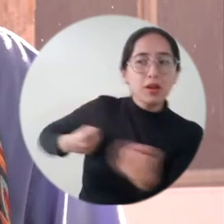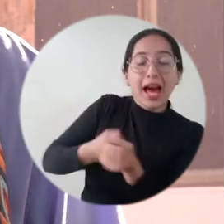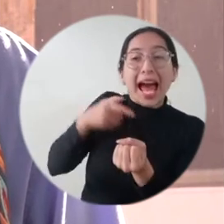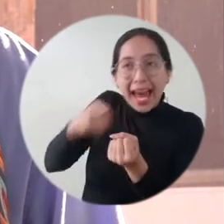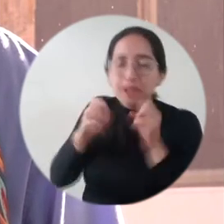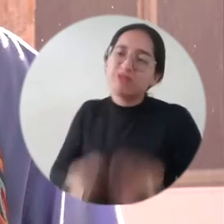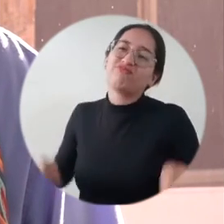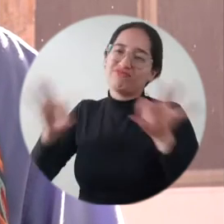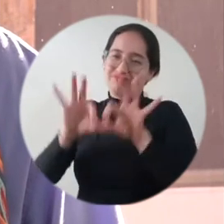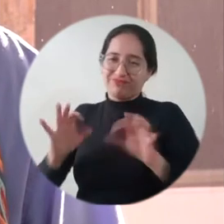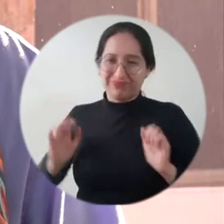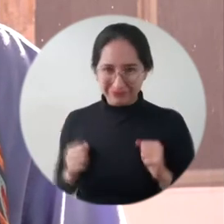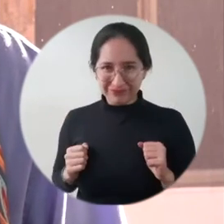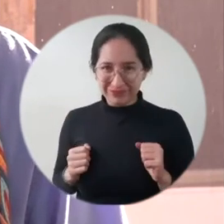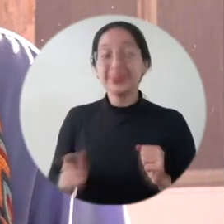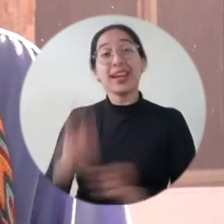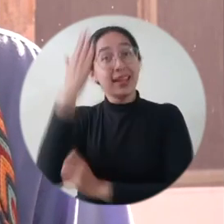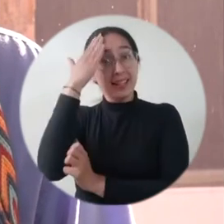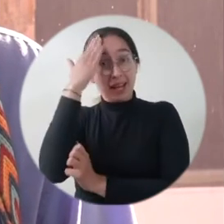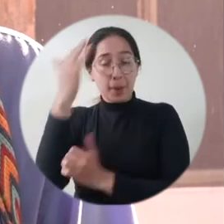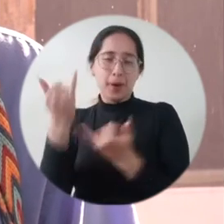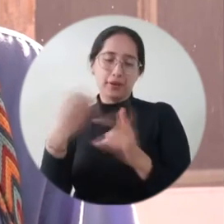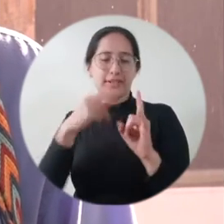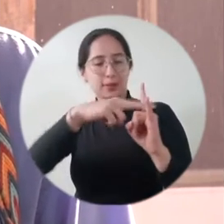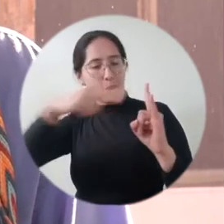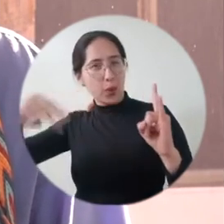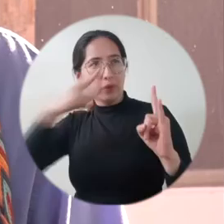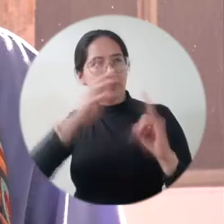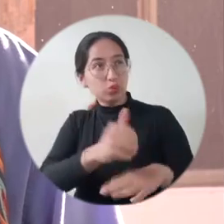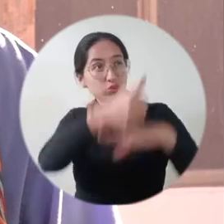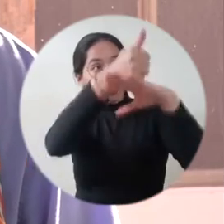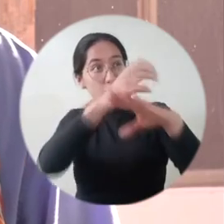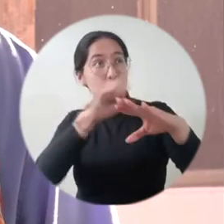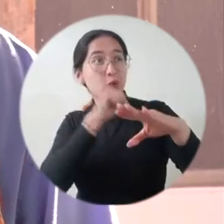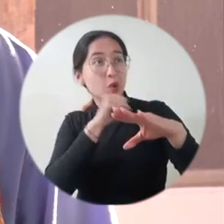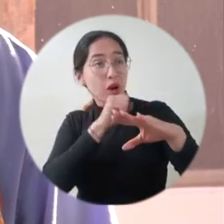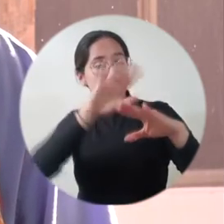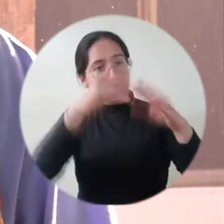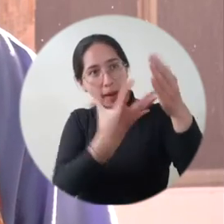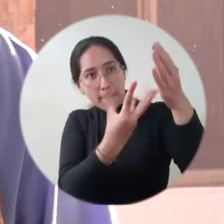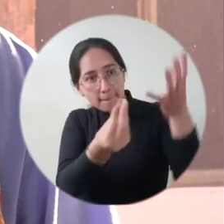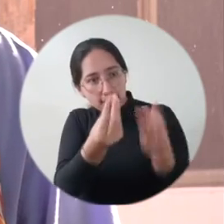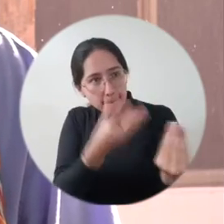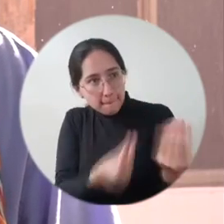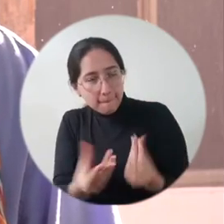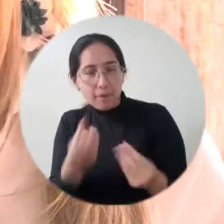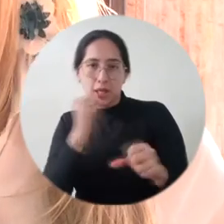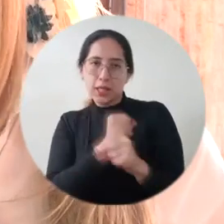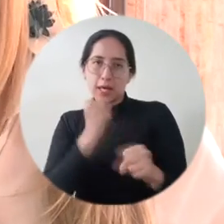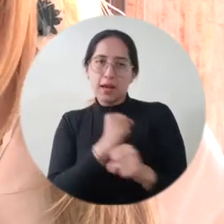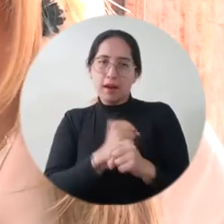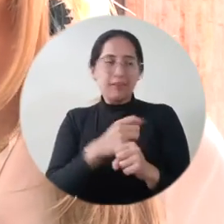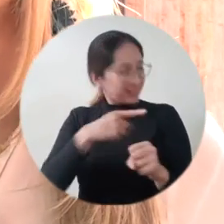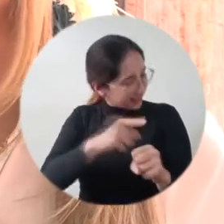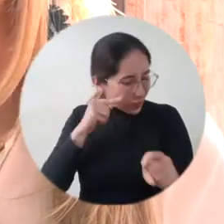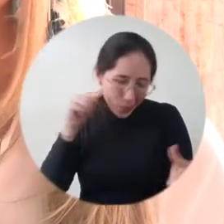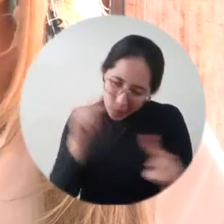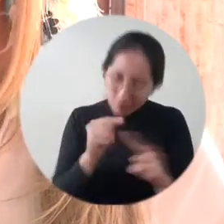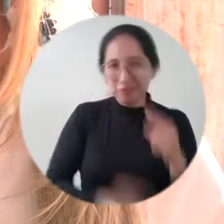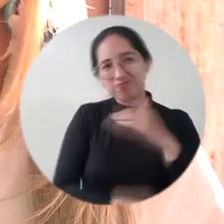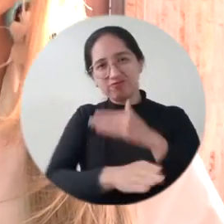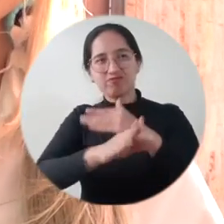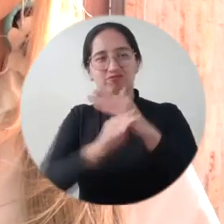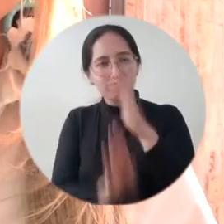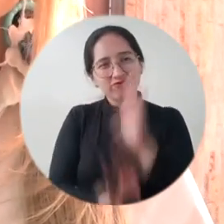diversificar las fuentes de financiación, sino también de cooperación internacional que son fundamentales para eso. Sabemos que desde la